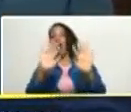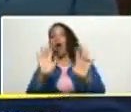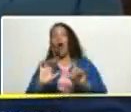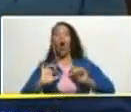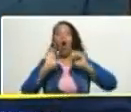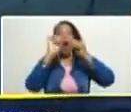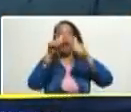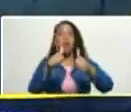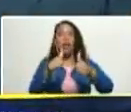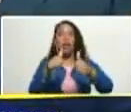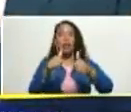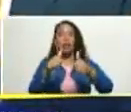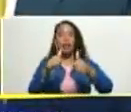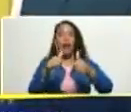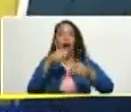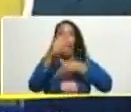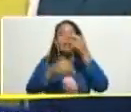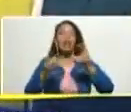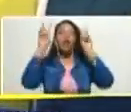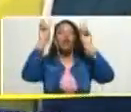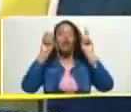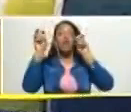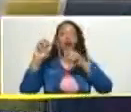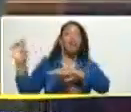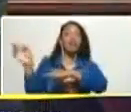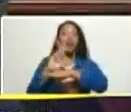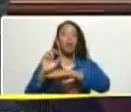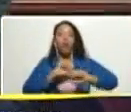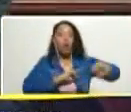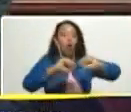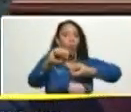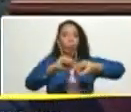a tomar una nueva velocidad una nueva dinámica